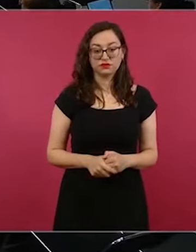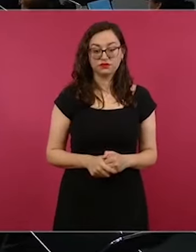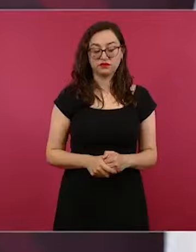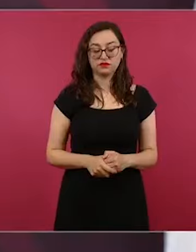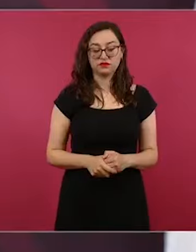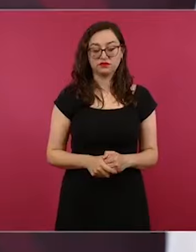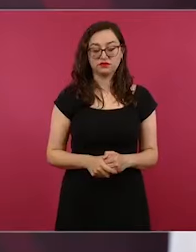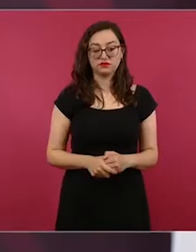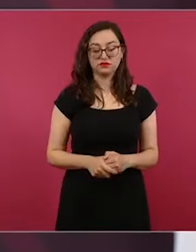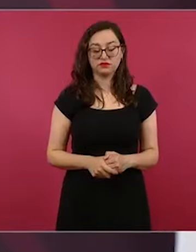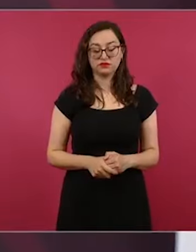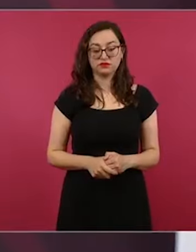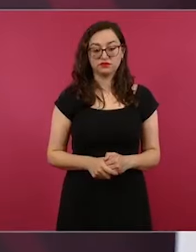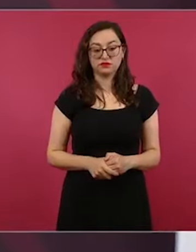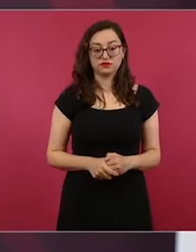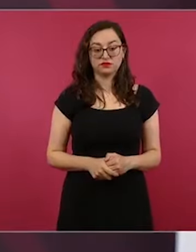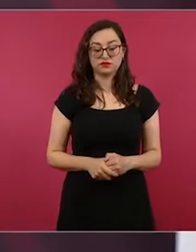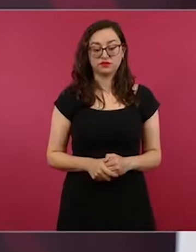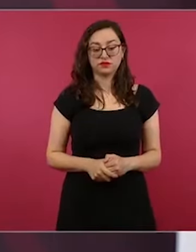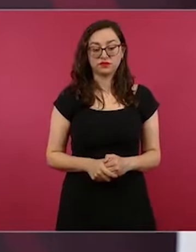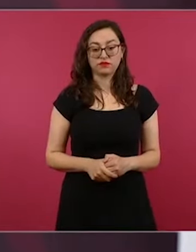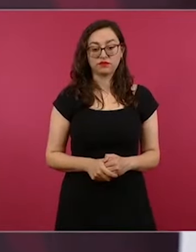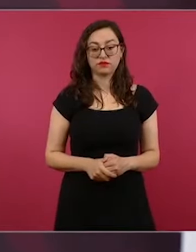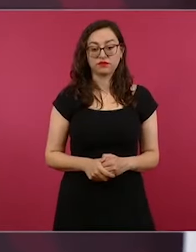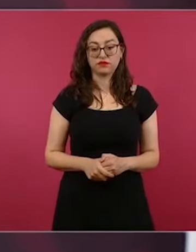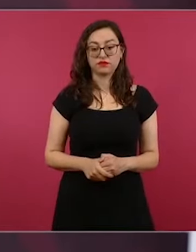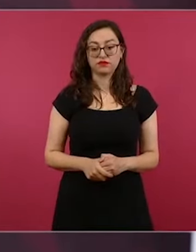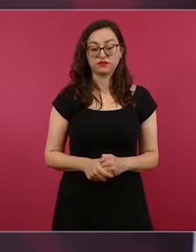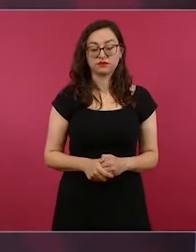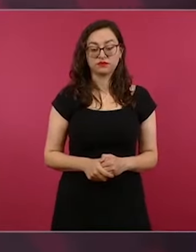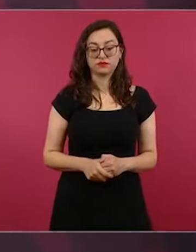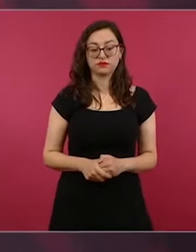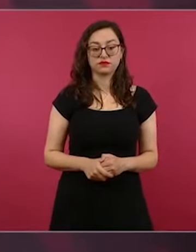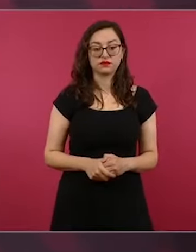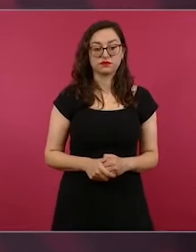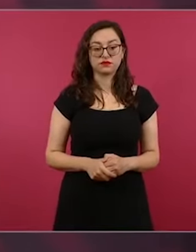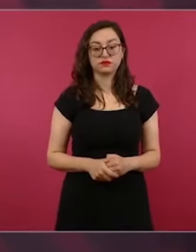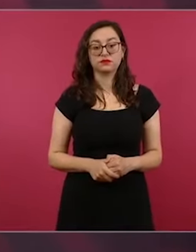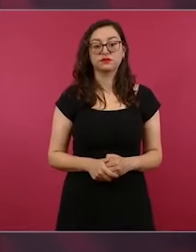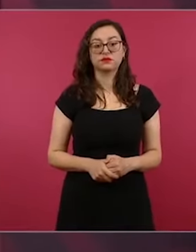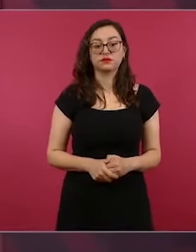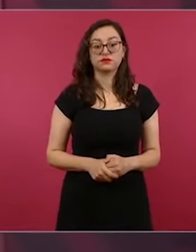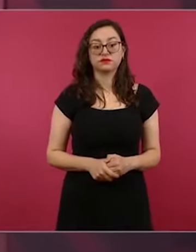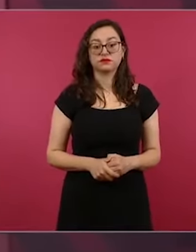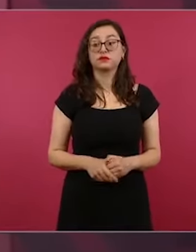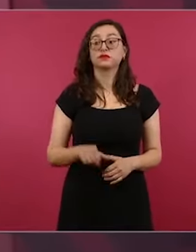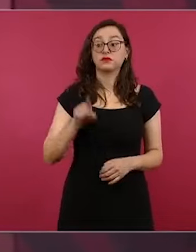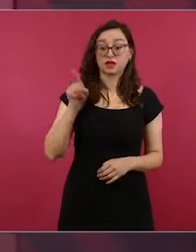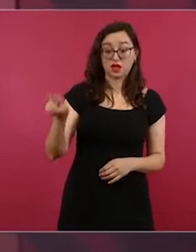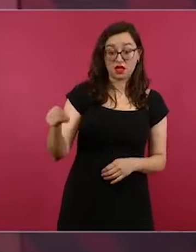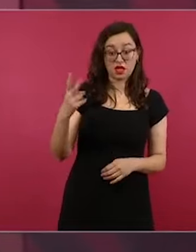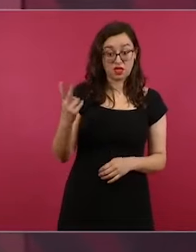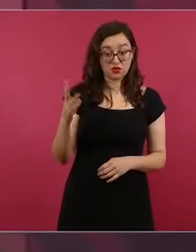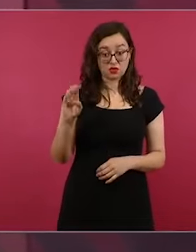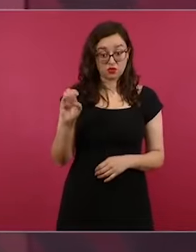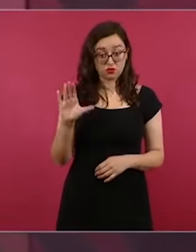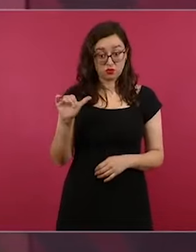Cuando se construyó la refinida de Dos Bocas,